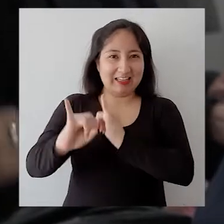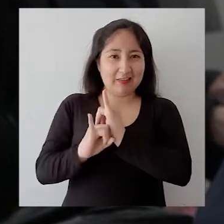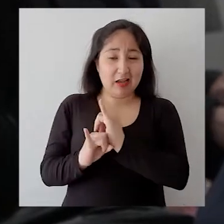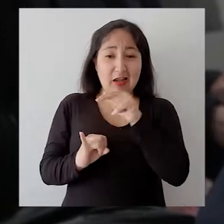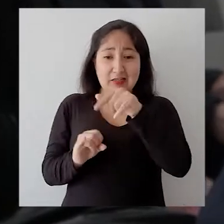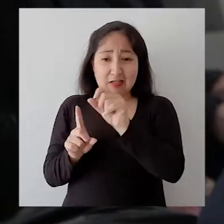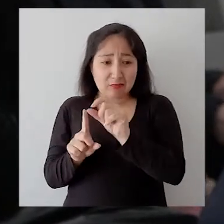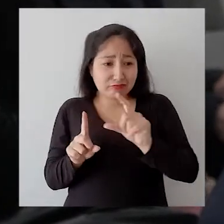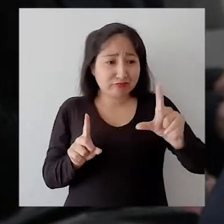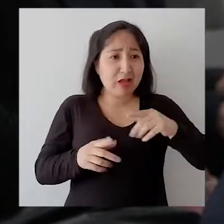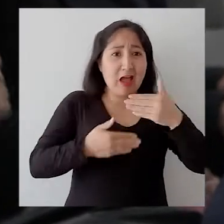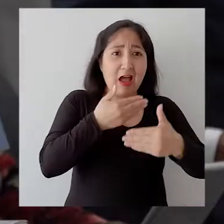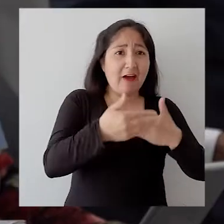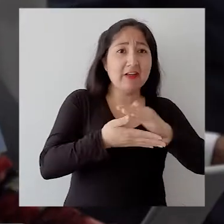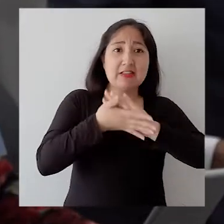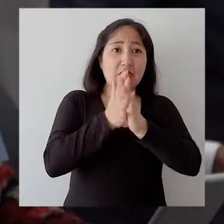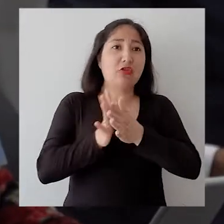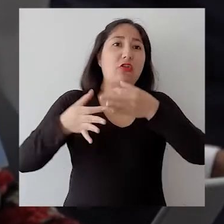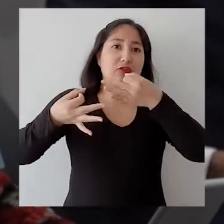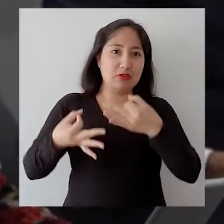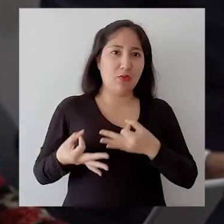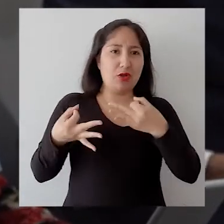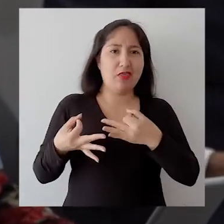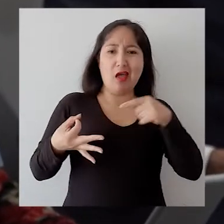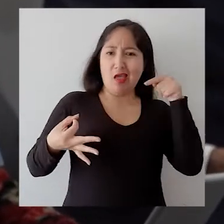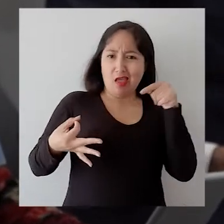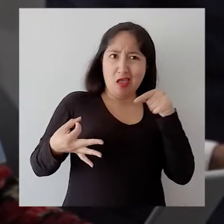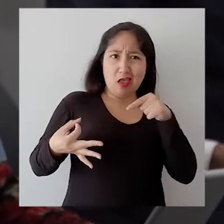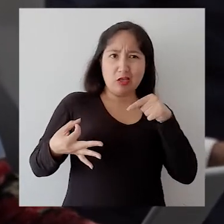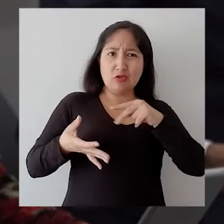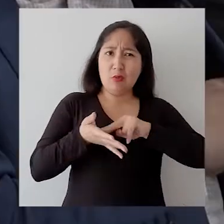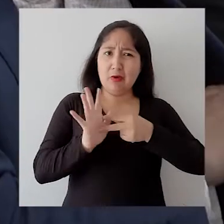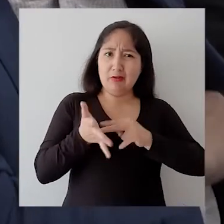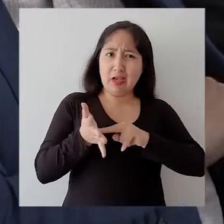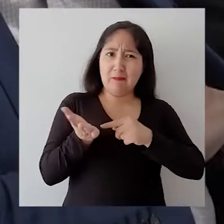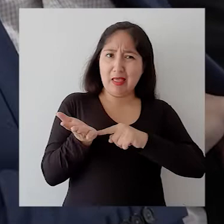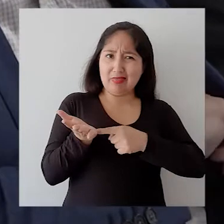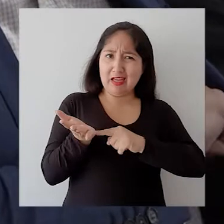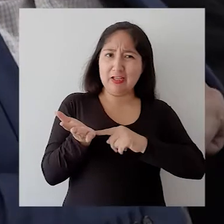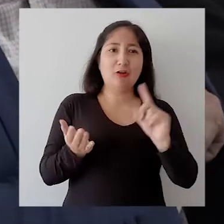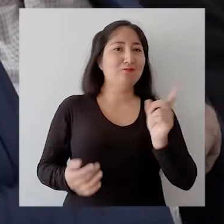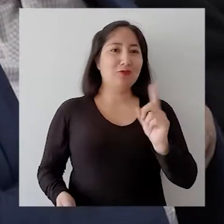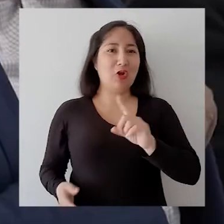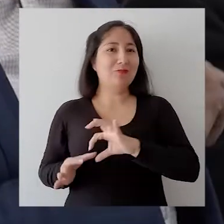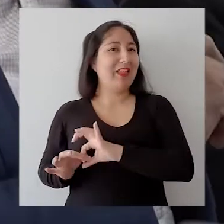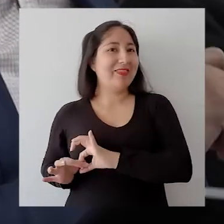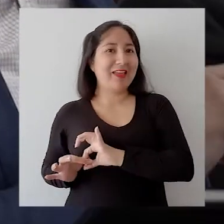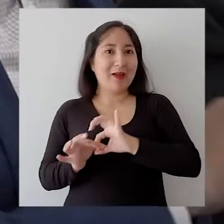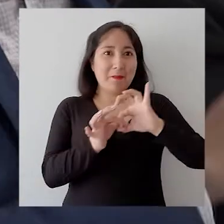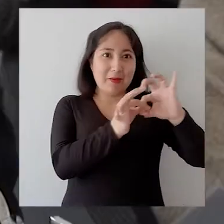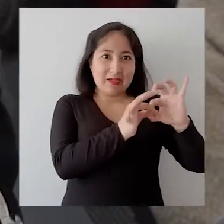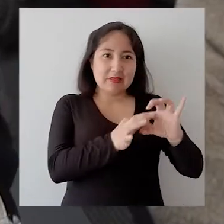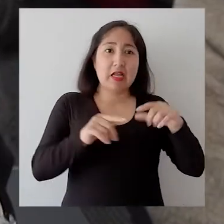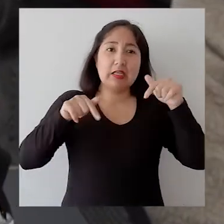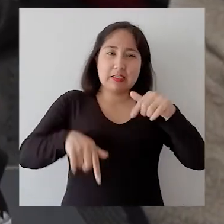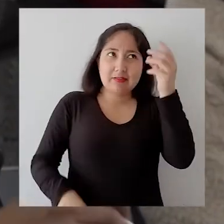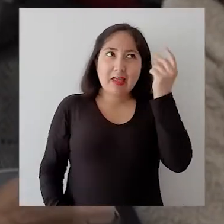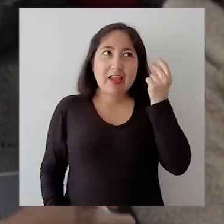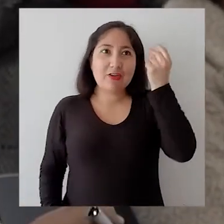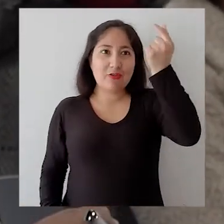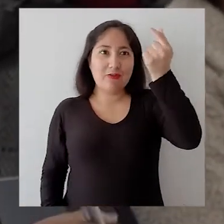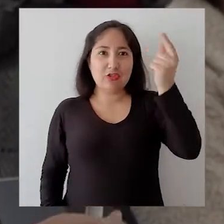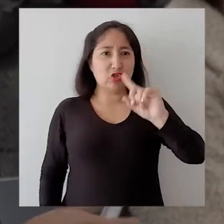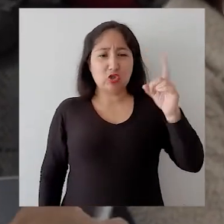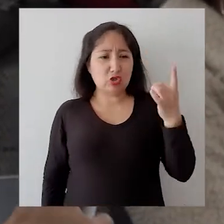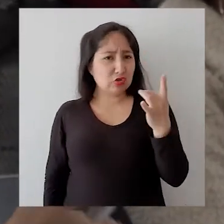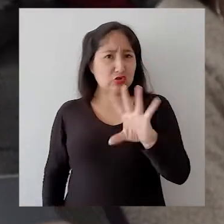tiene que avanzar en todo lo que es ciberseguridad. Y la ciberseguridad no es un problema técnico, es un problema transversal. Y esta innovación